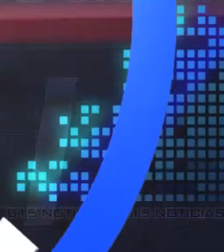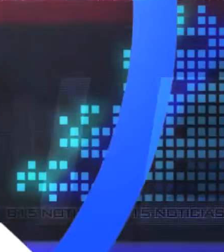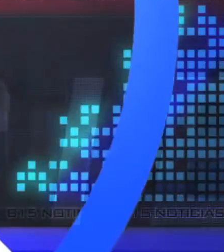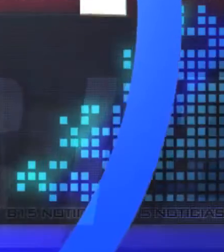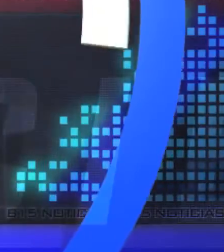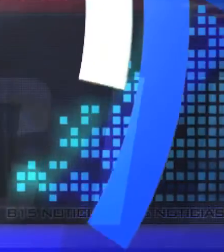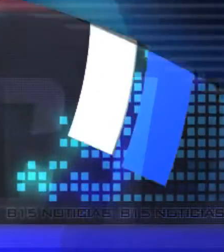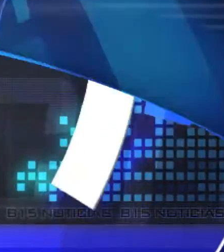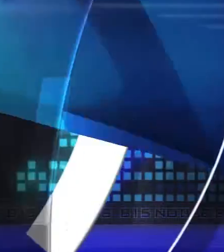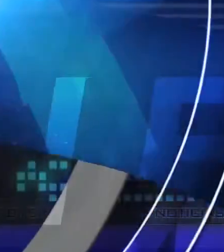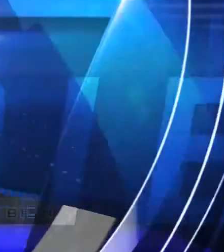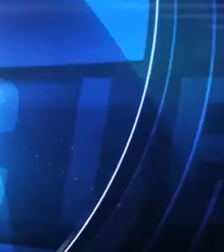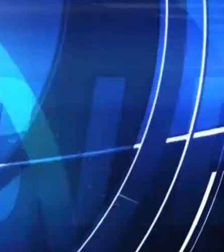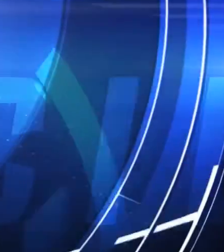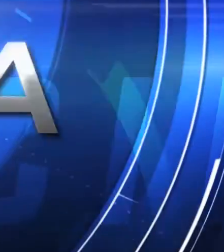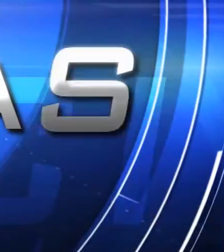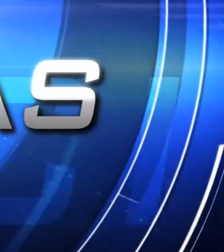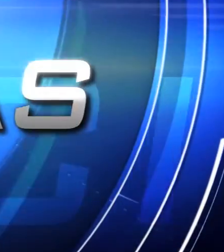Márquez.